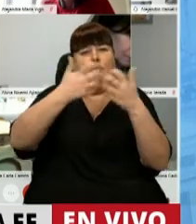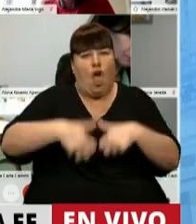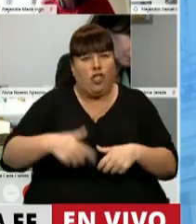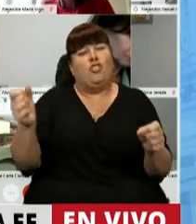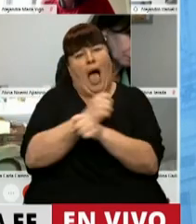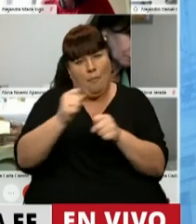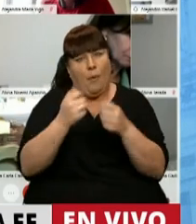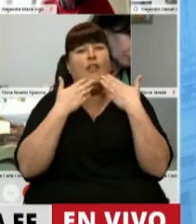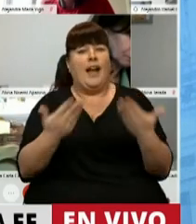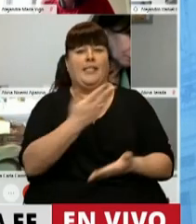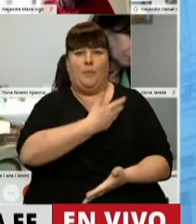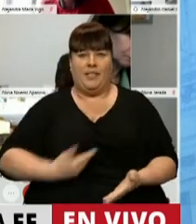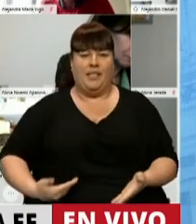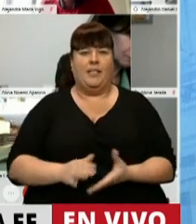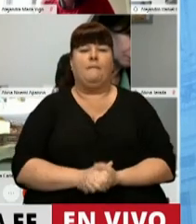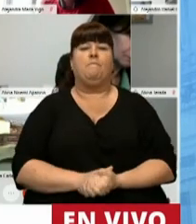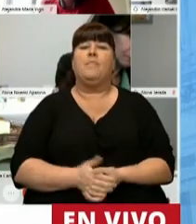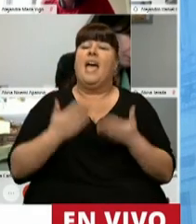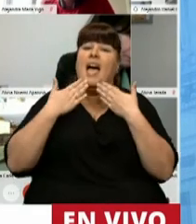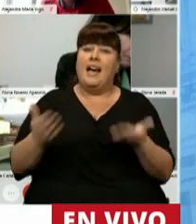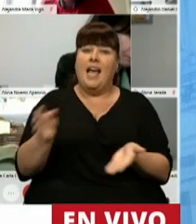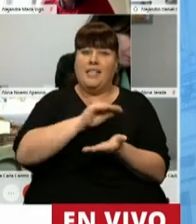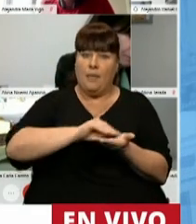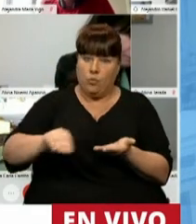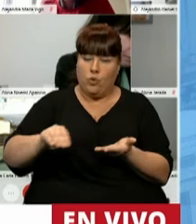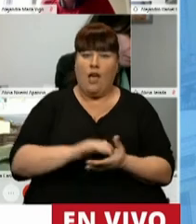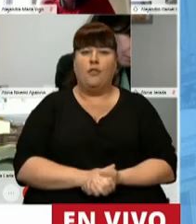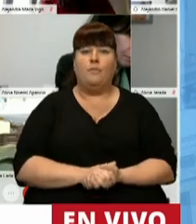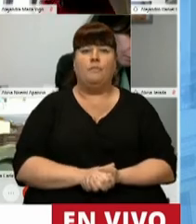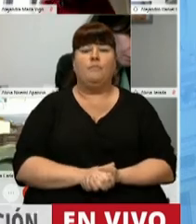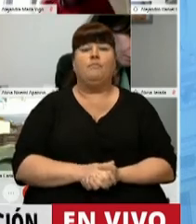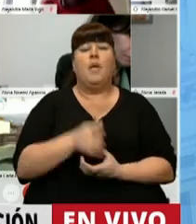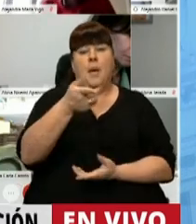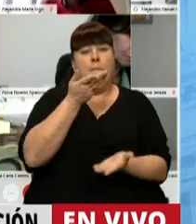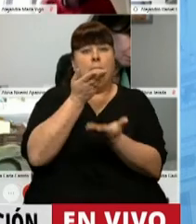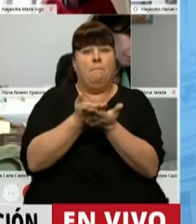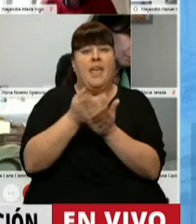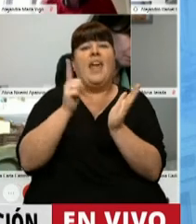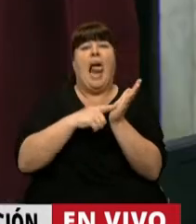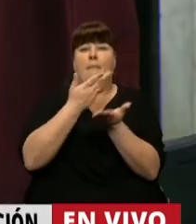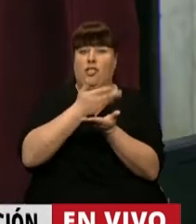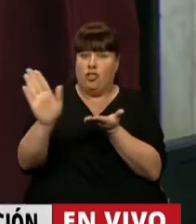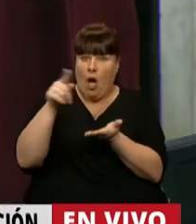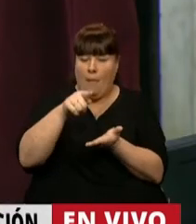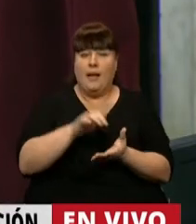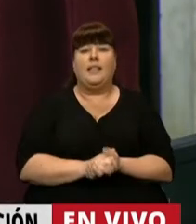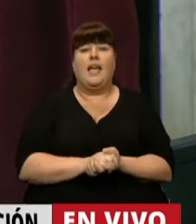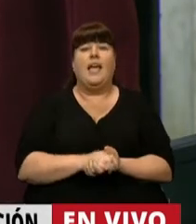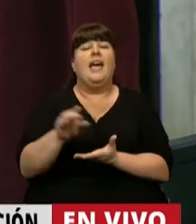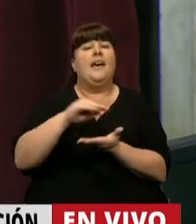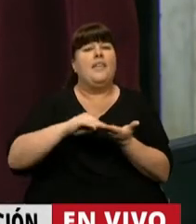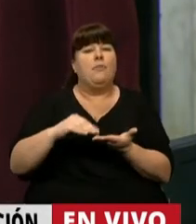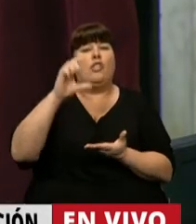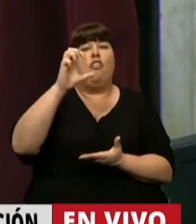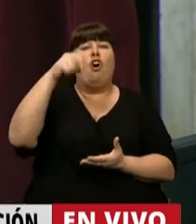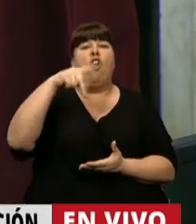proyecto y aprobarlo. Gracias, señor Presidente. Gracias, diputado. Frente a la solicitud de apartamiento del reglamento del